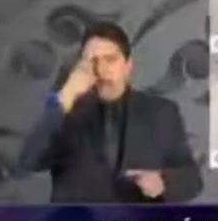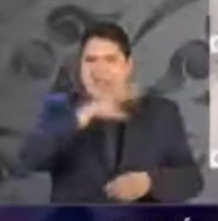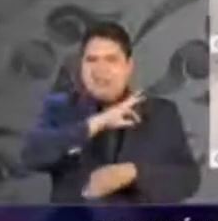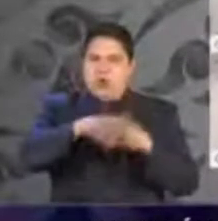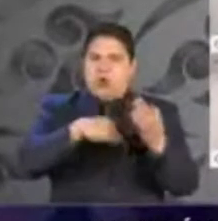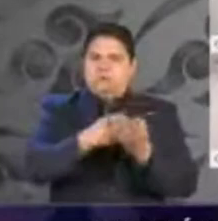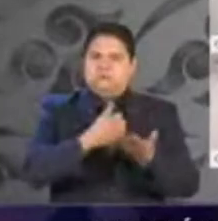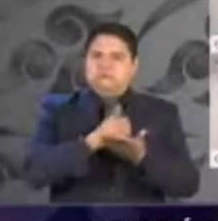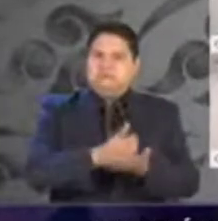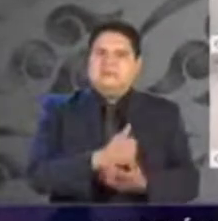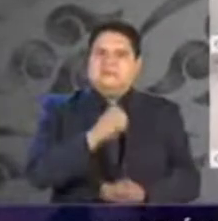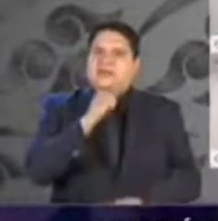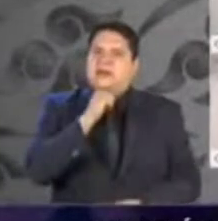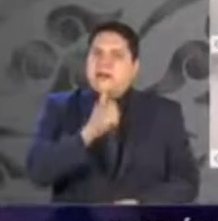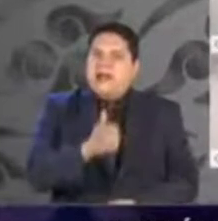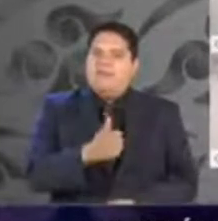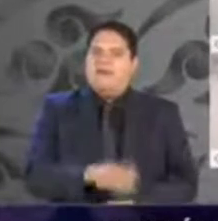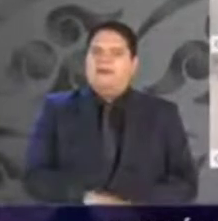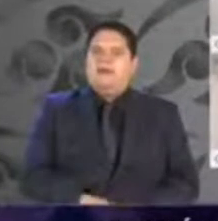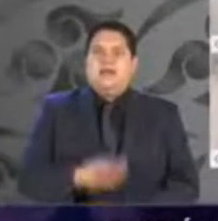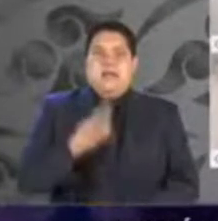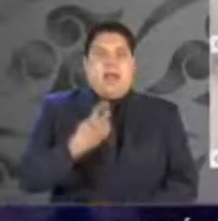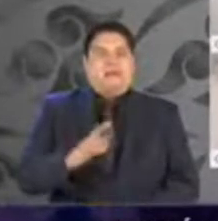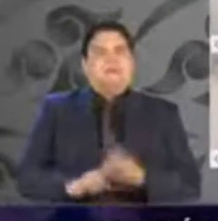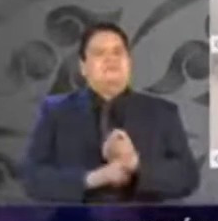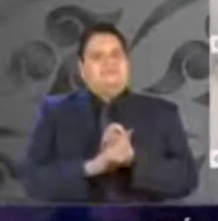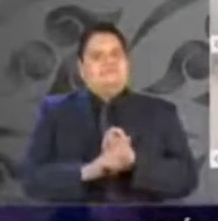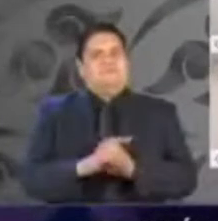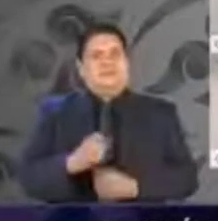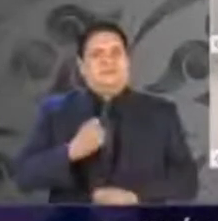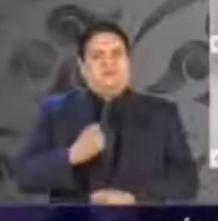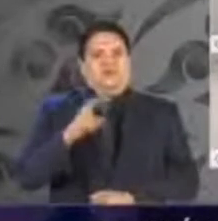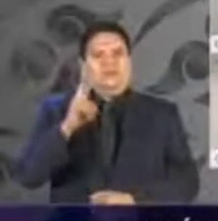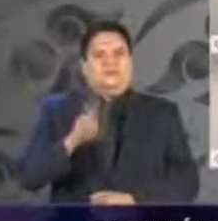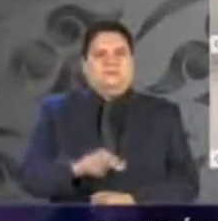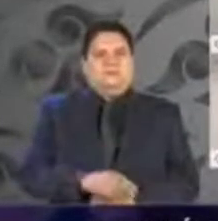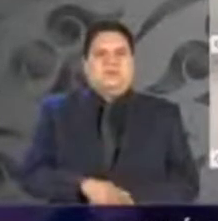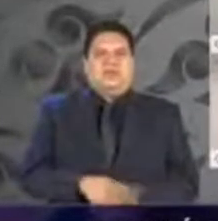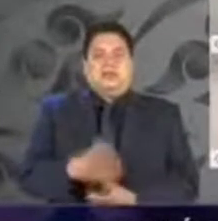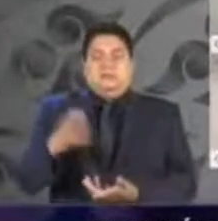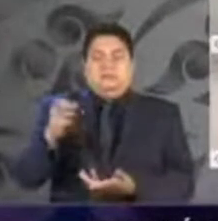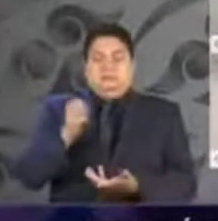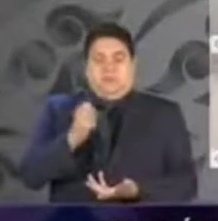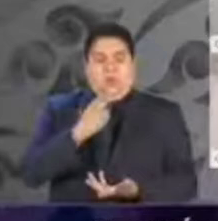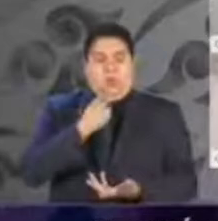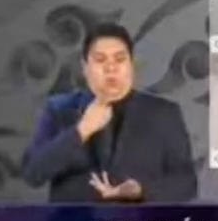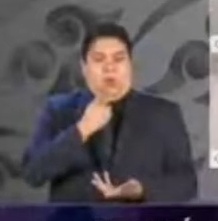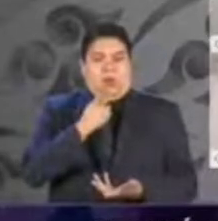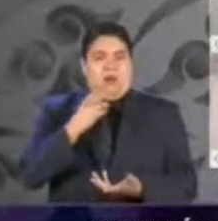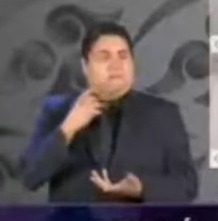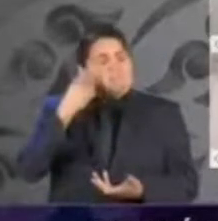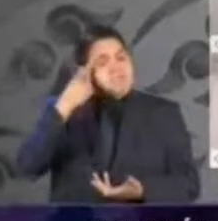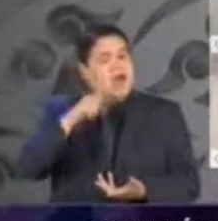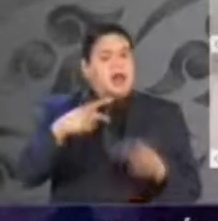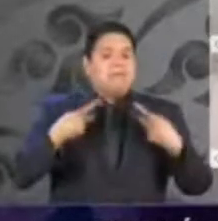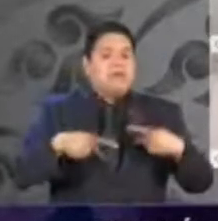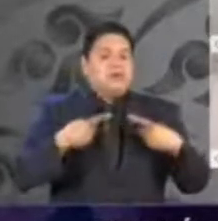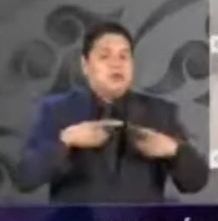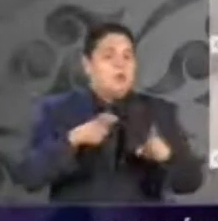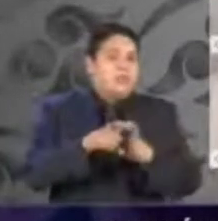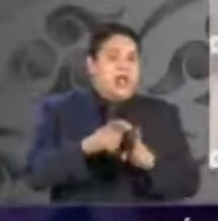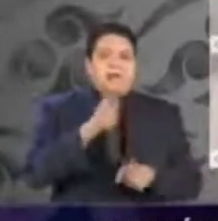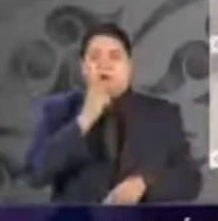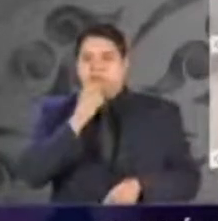ese presupuesto destinado a la seguridad pública del fondo de aportaciones para la